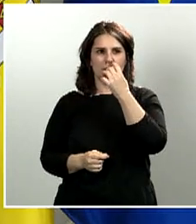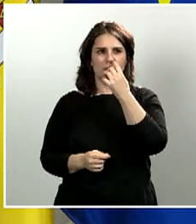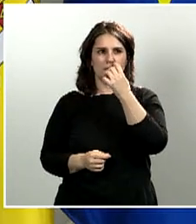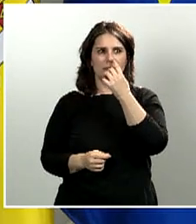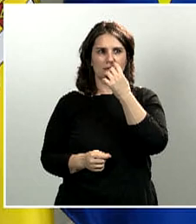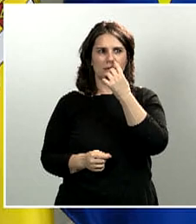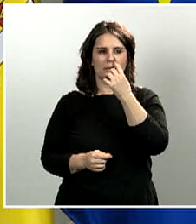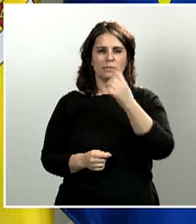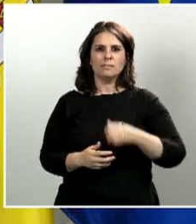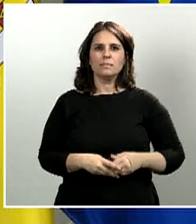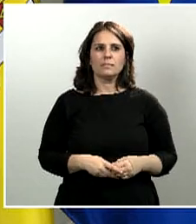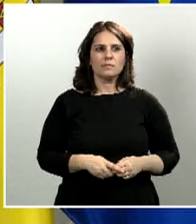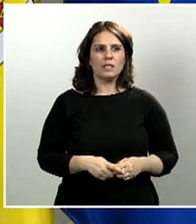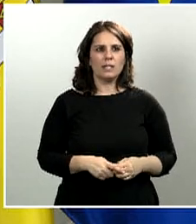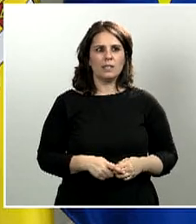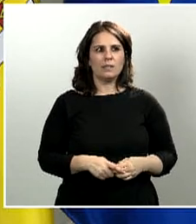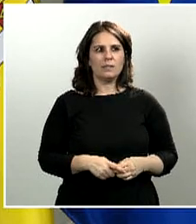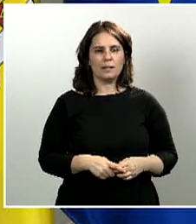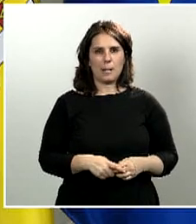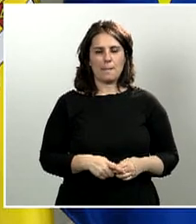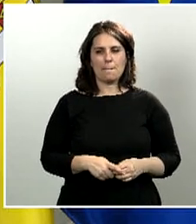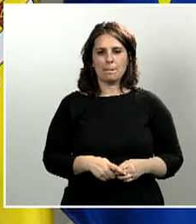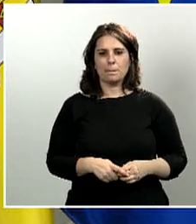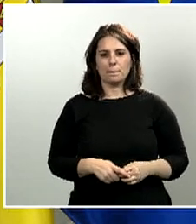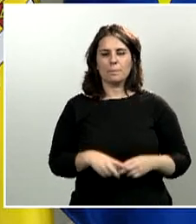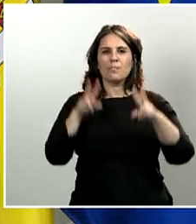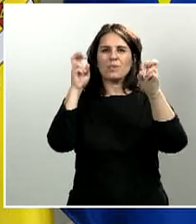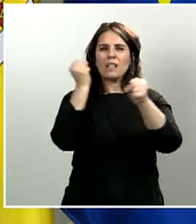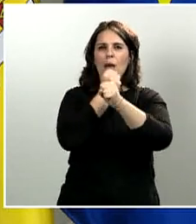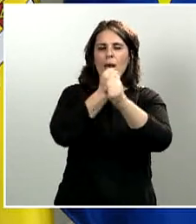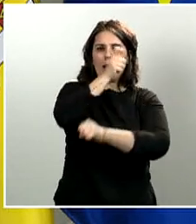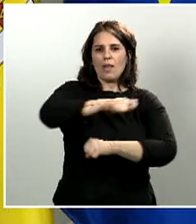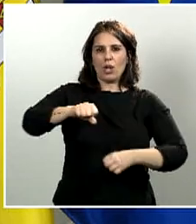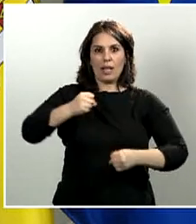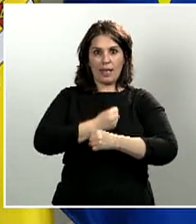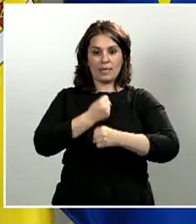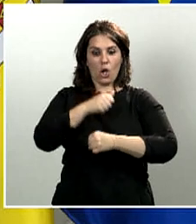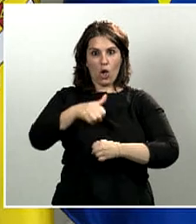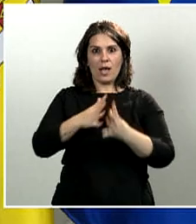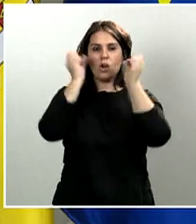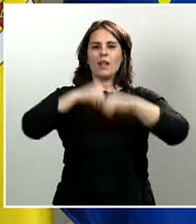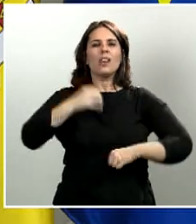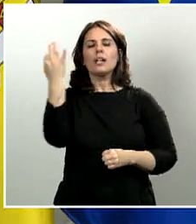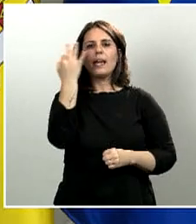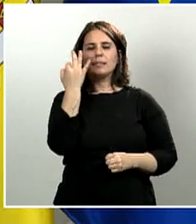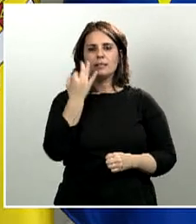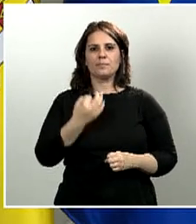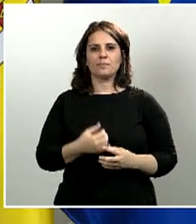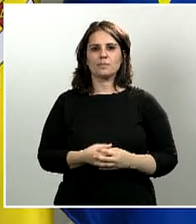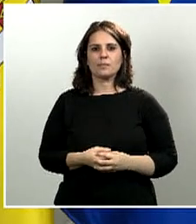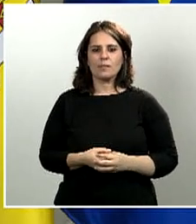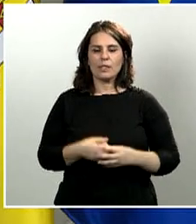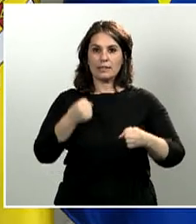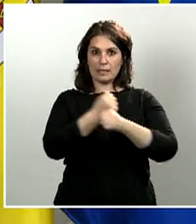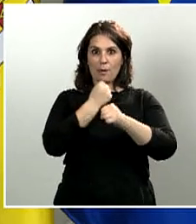ciudadanos, al empleo, se aprueba hoy ampliar la cobertura de la prestación a los trabajadores cuyos contratos